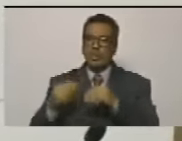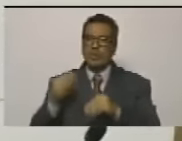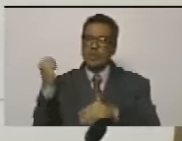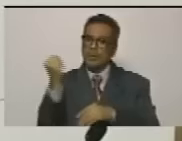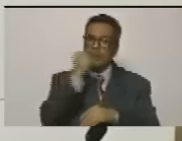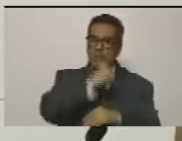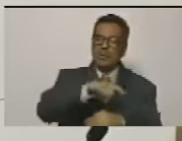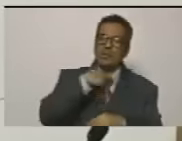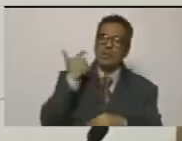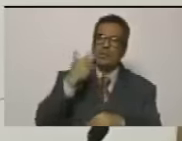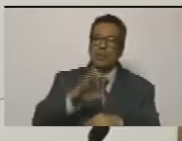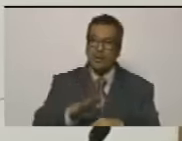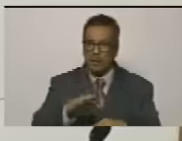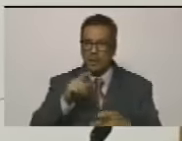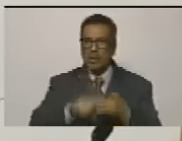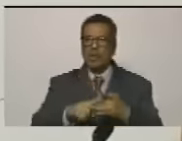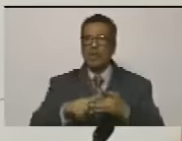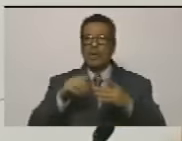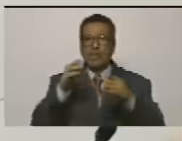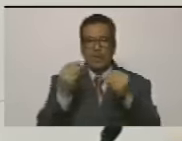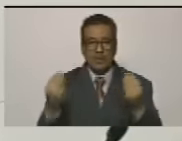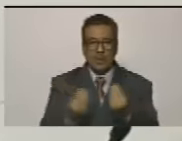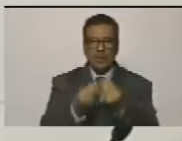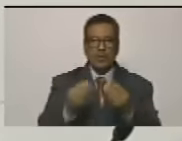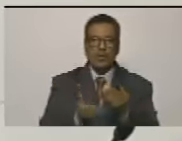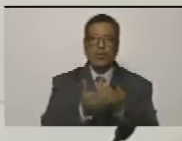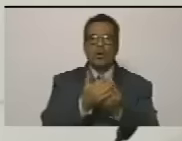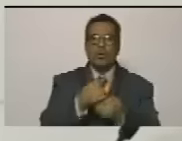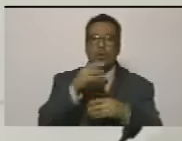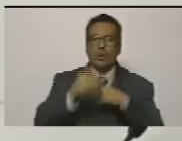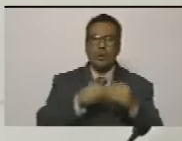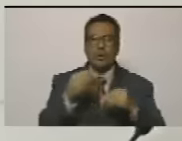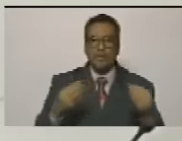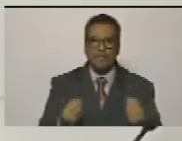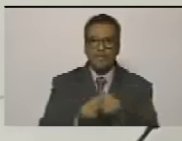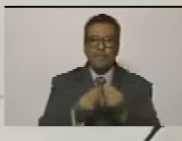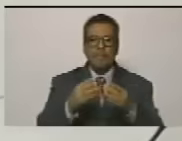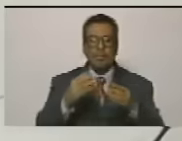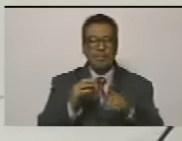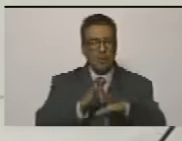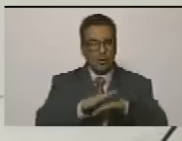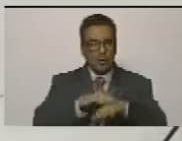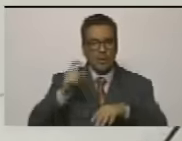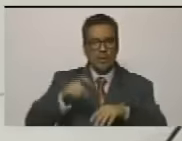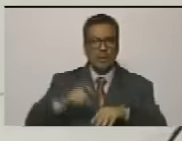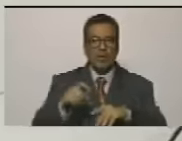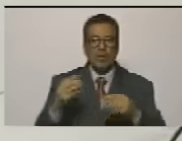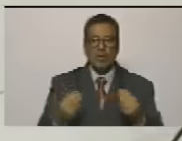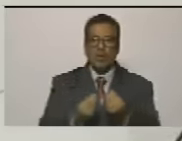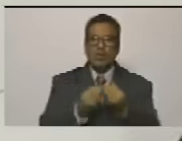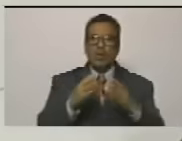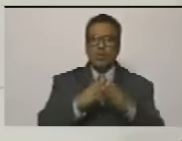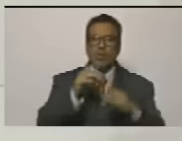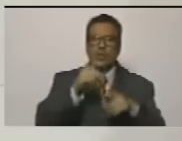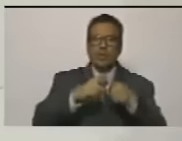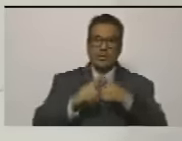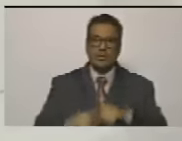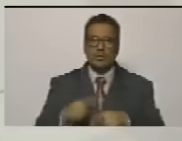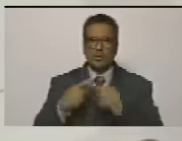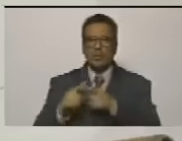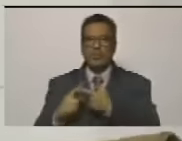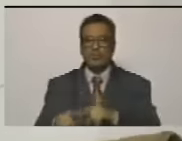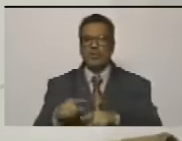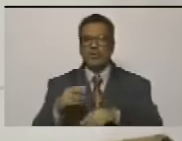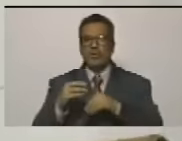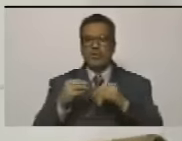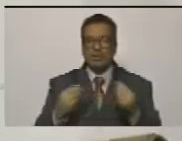criminales hasta los cómplices por omisión por comisión los cómplices necesarios los cómplices por cálculo y los distintos tipos